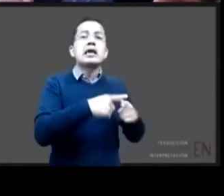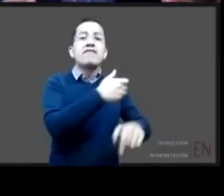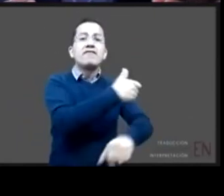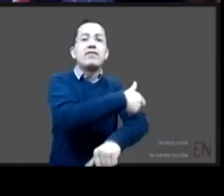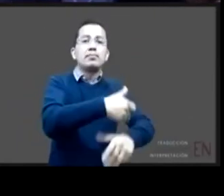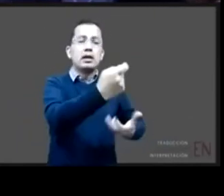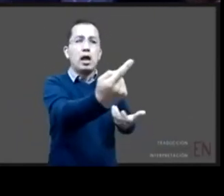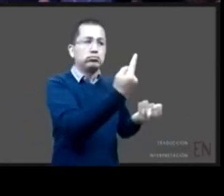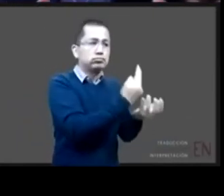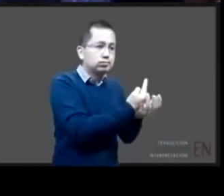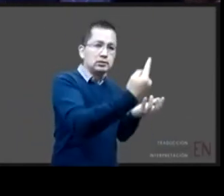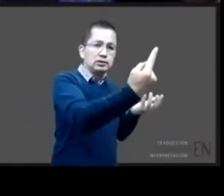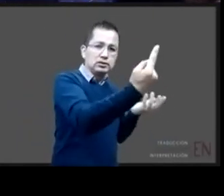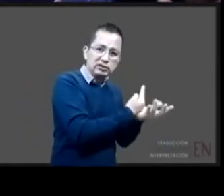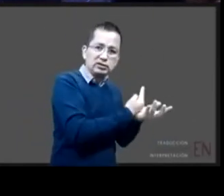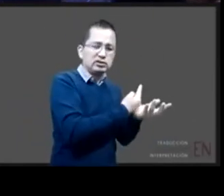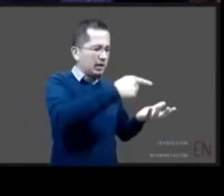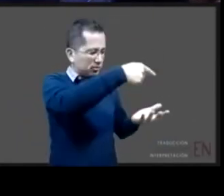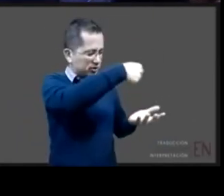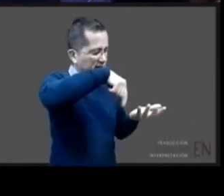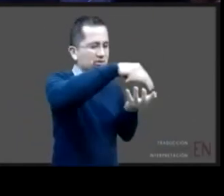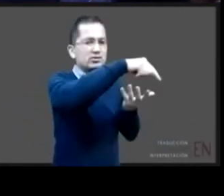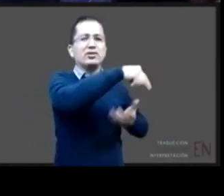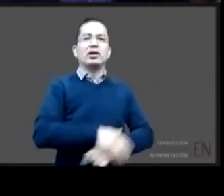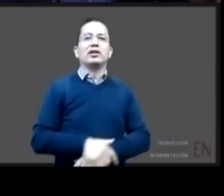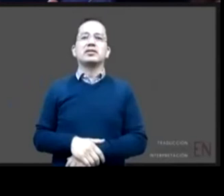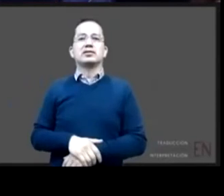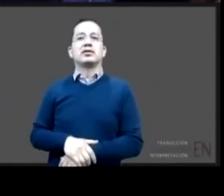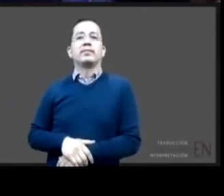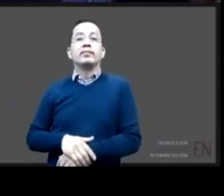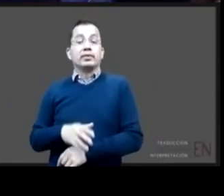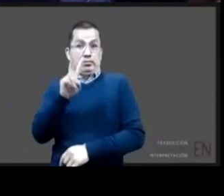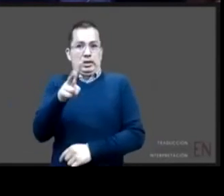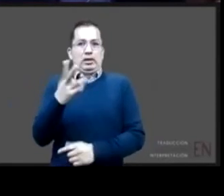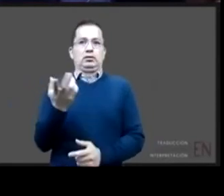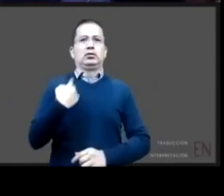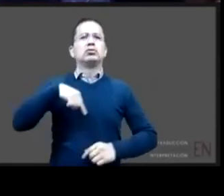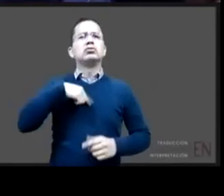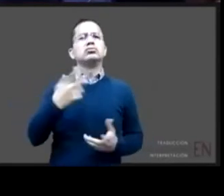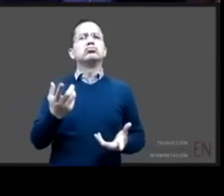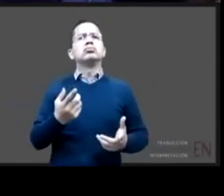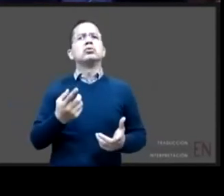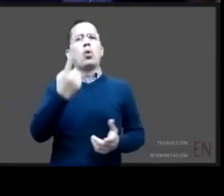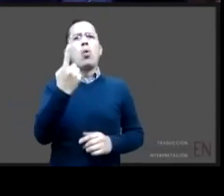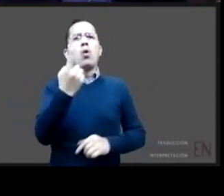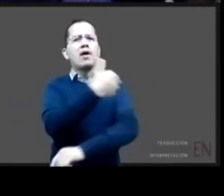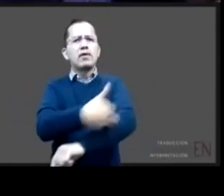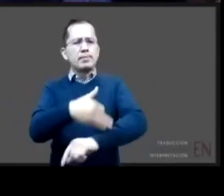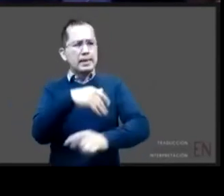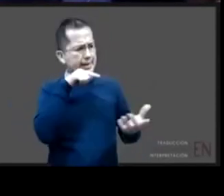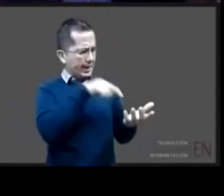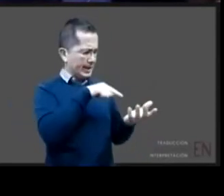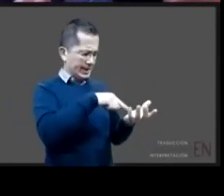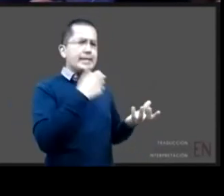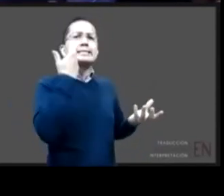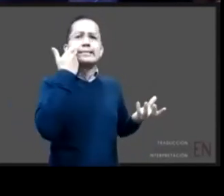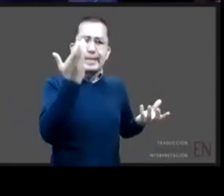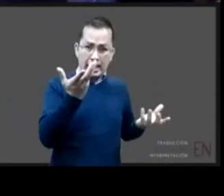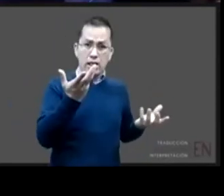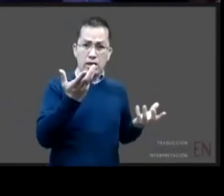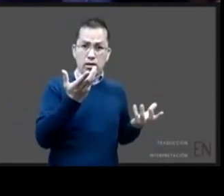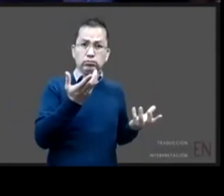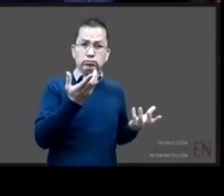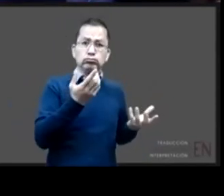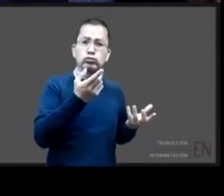formalmente ahora ¿cómo? ¿qué esperamos de una familia que pueda participar de este proceso y